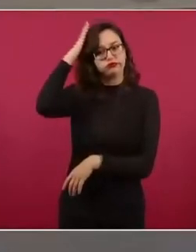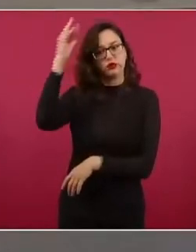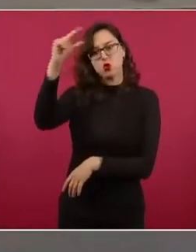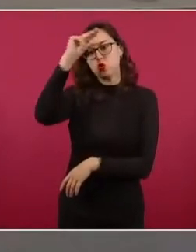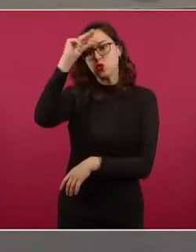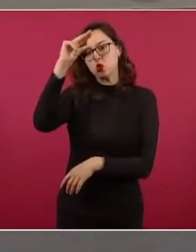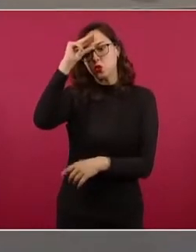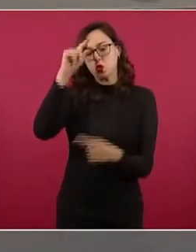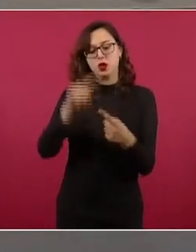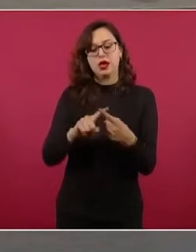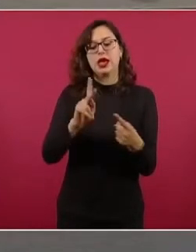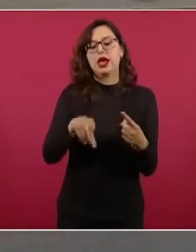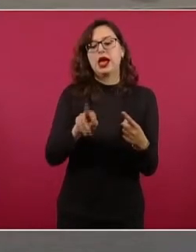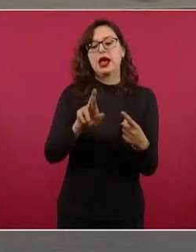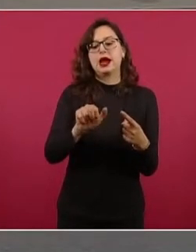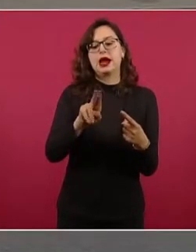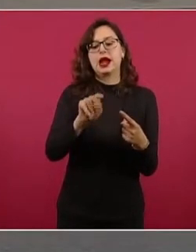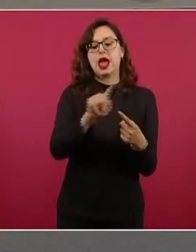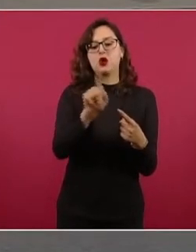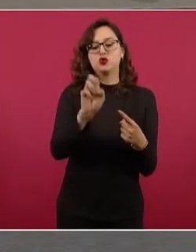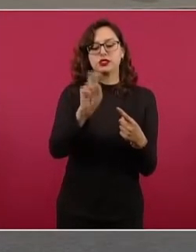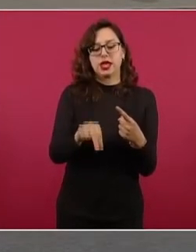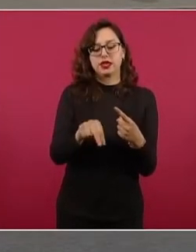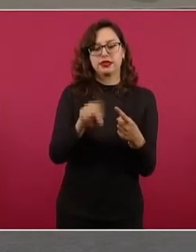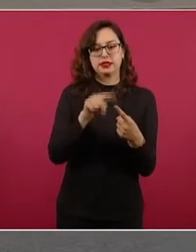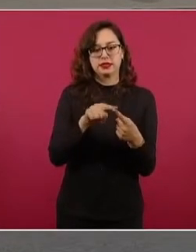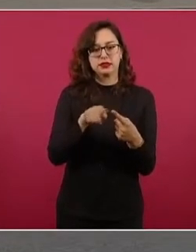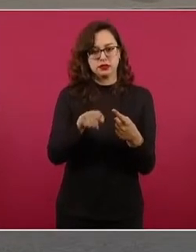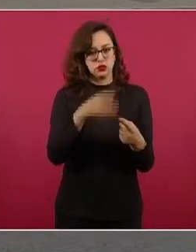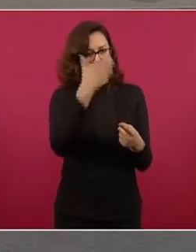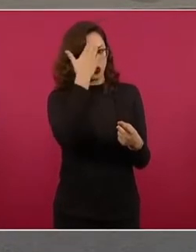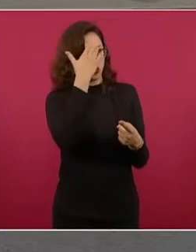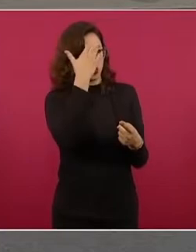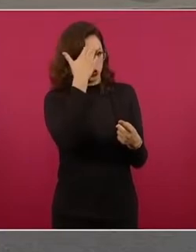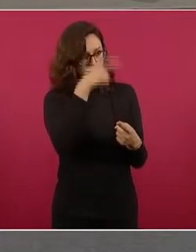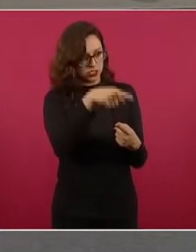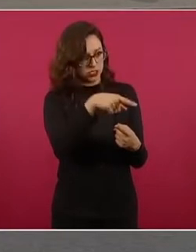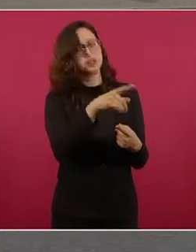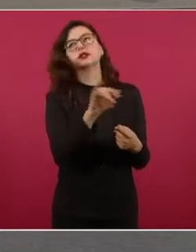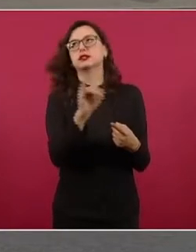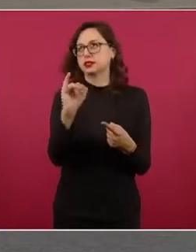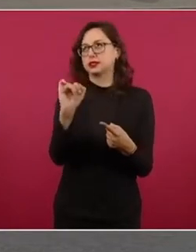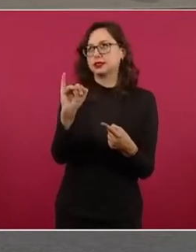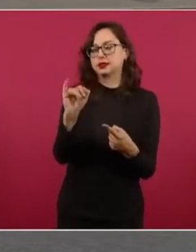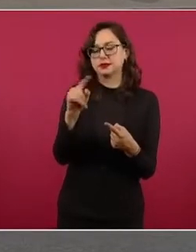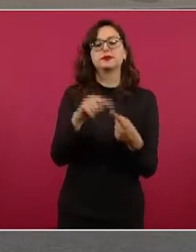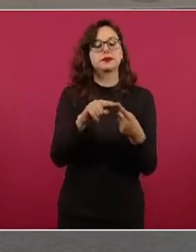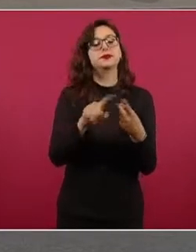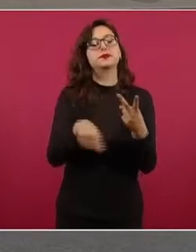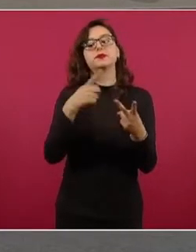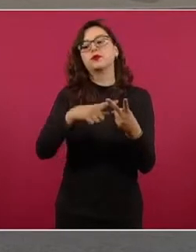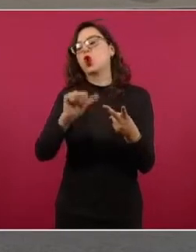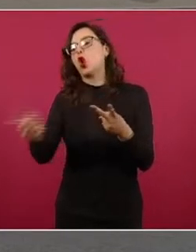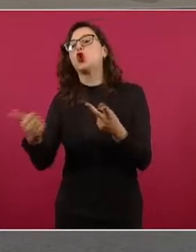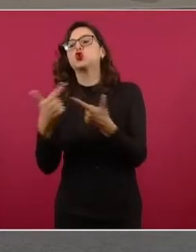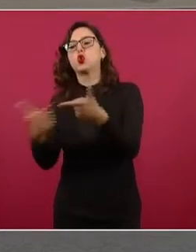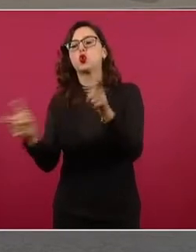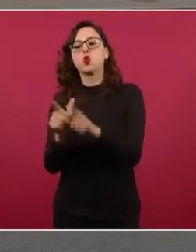Krause, si has oído hablar de Krause, y otro encabezado